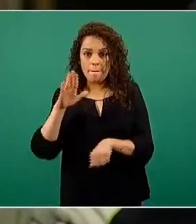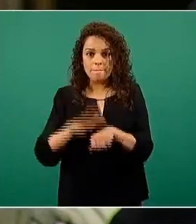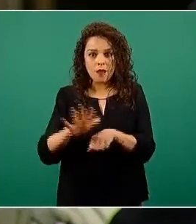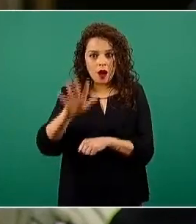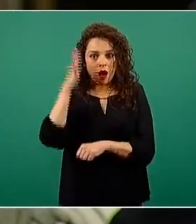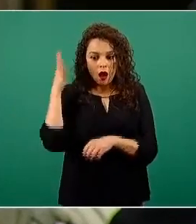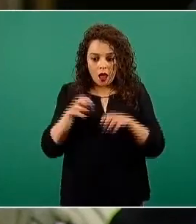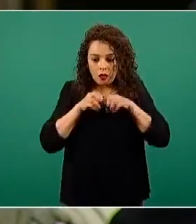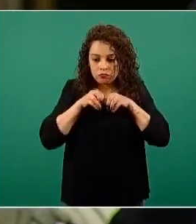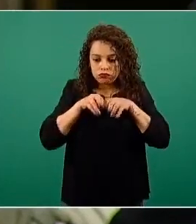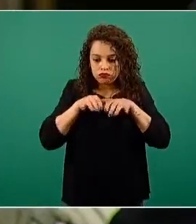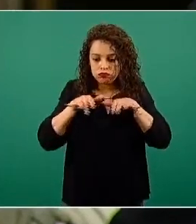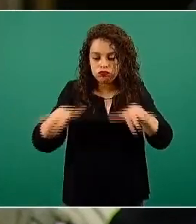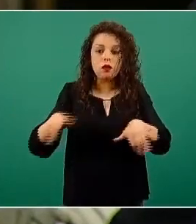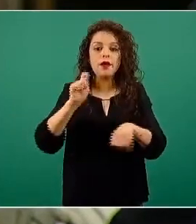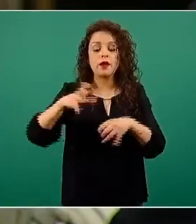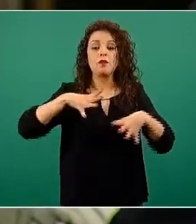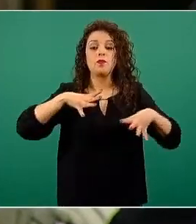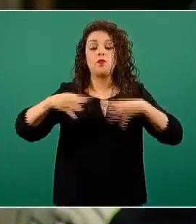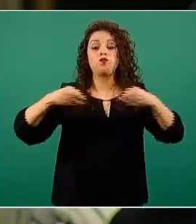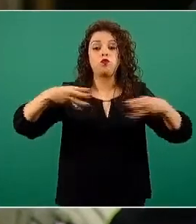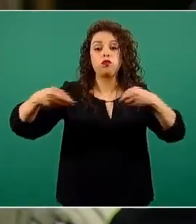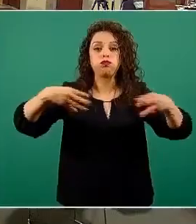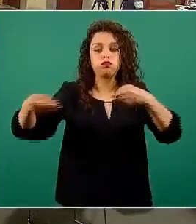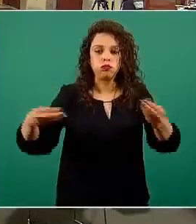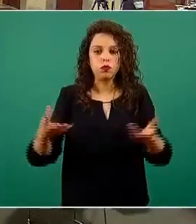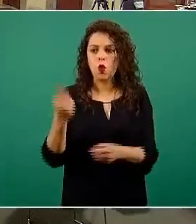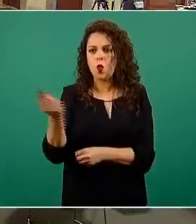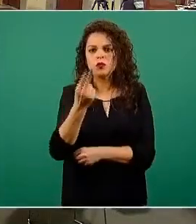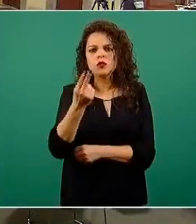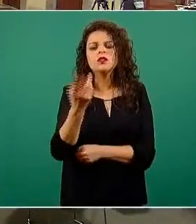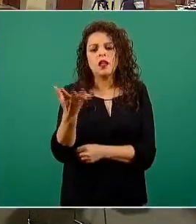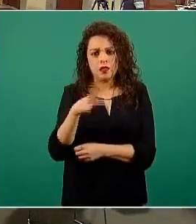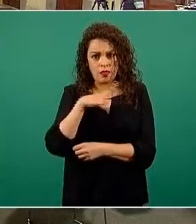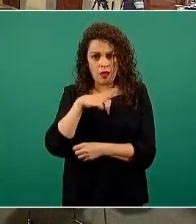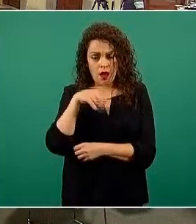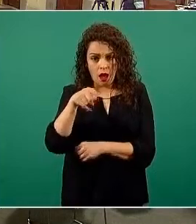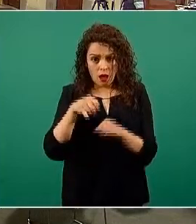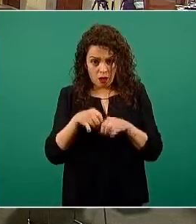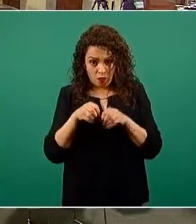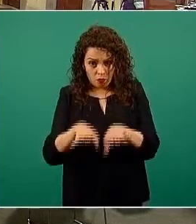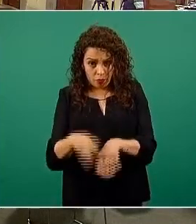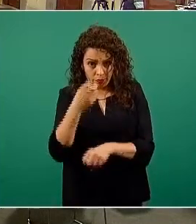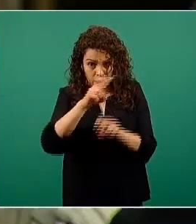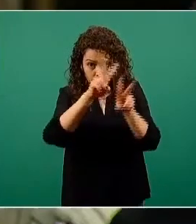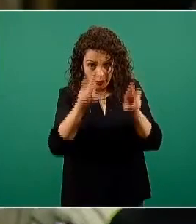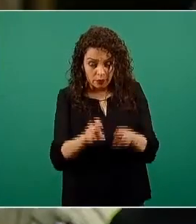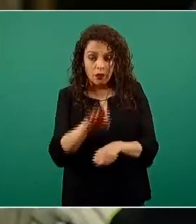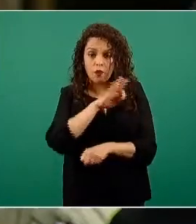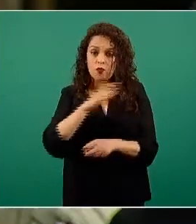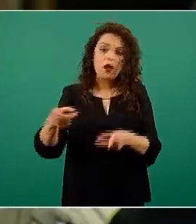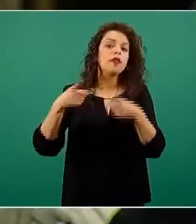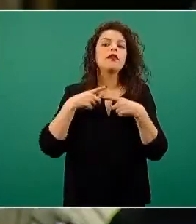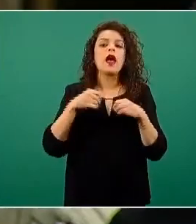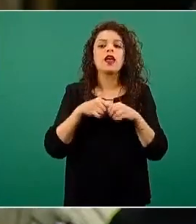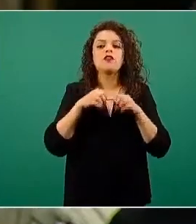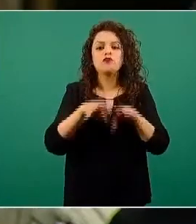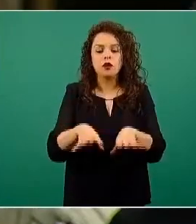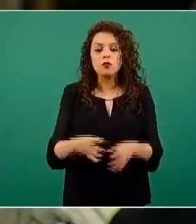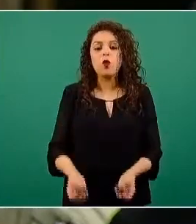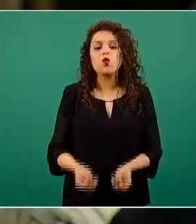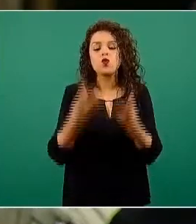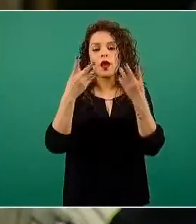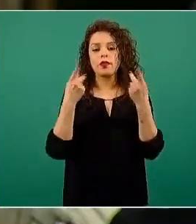el contagio. ¿Ustedes qué han sabido al respecto y si nos pueden actualizar el número de